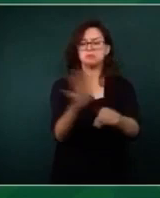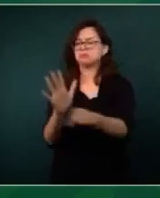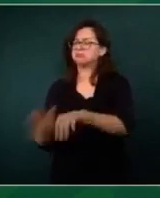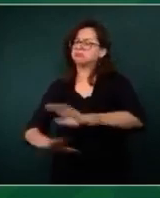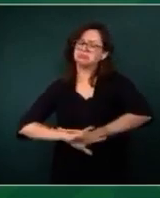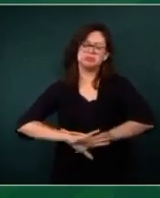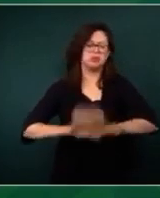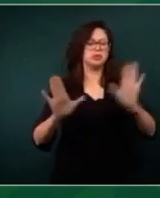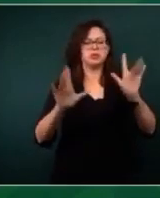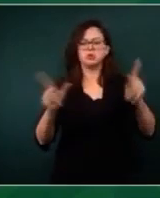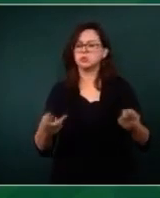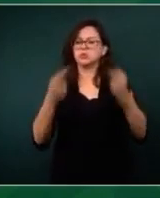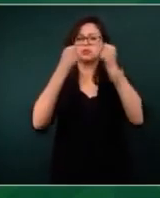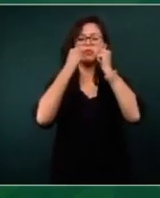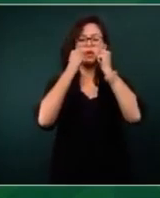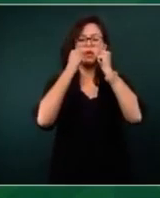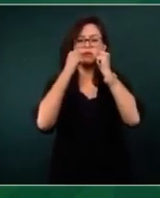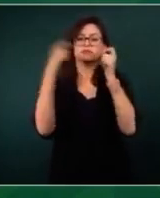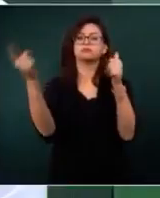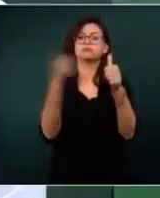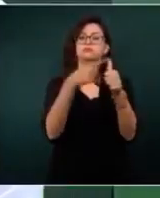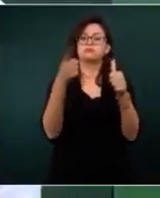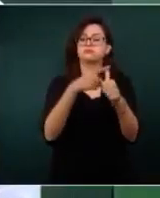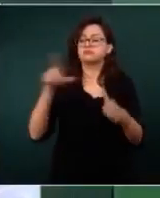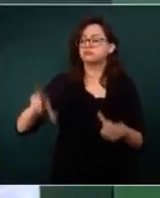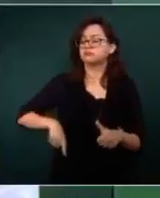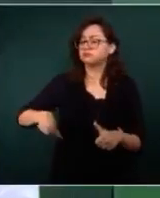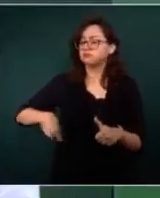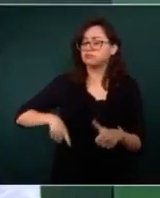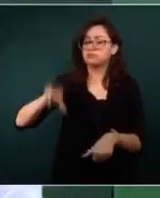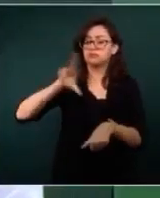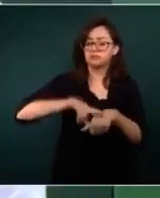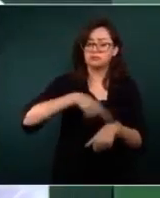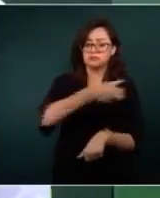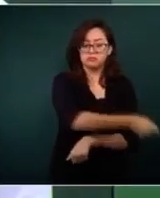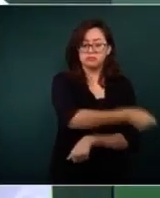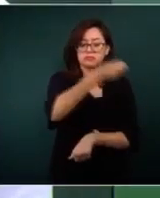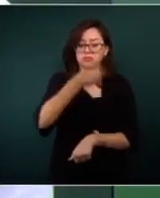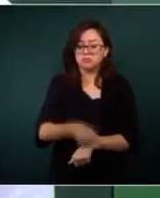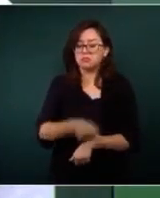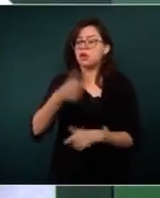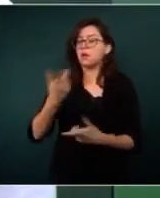tienen que atender a la gente aquí en Guerrero, en Oaxaca.